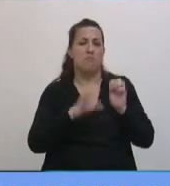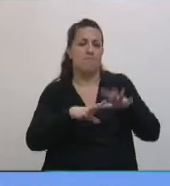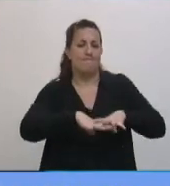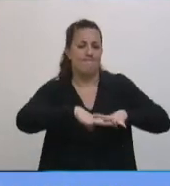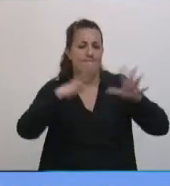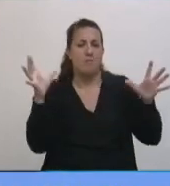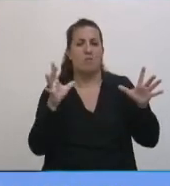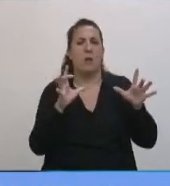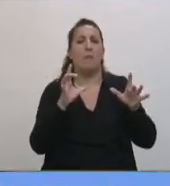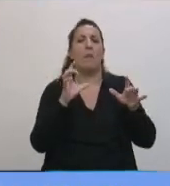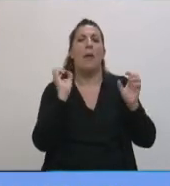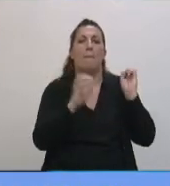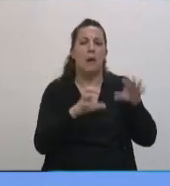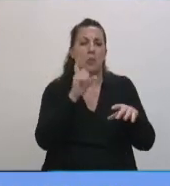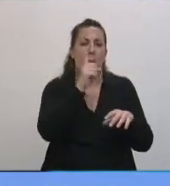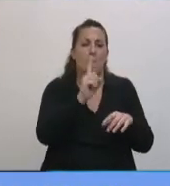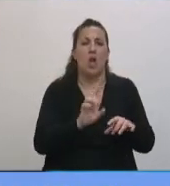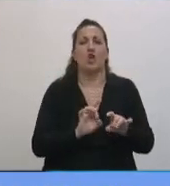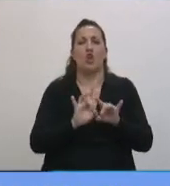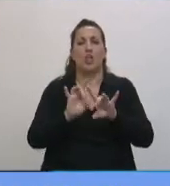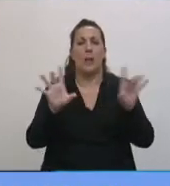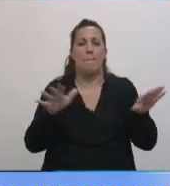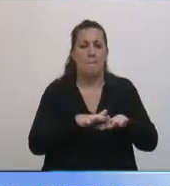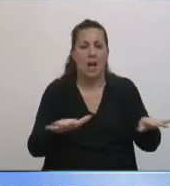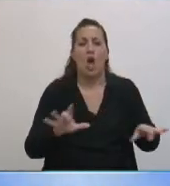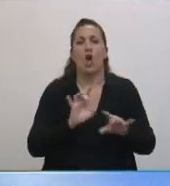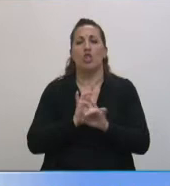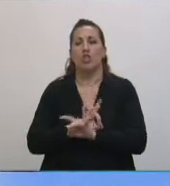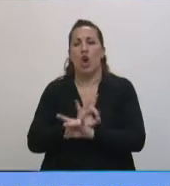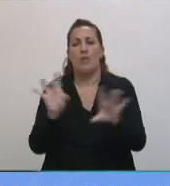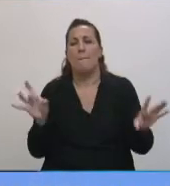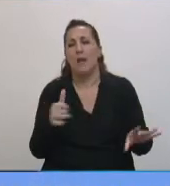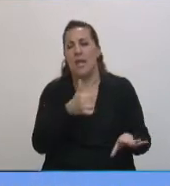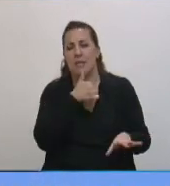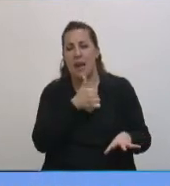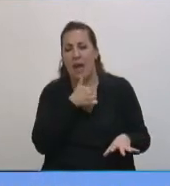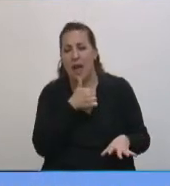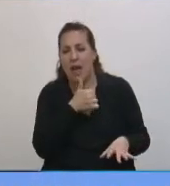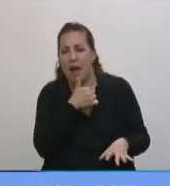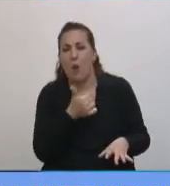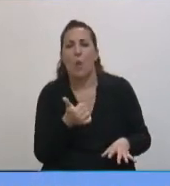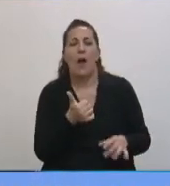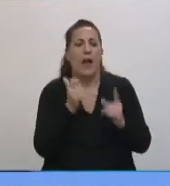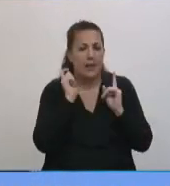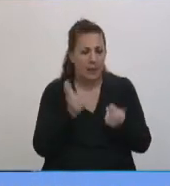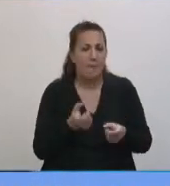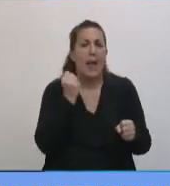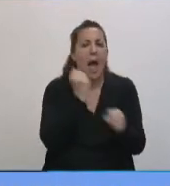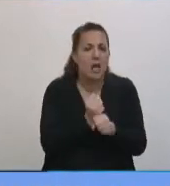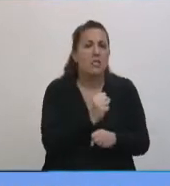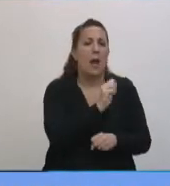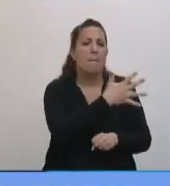contaminado los suelos, hemos contaminado las aguas superficiales y también las subterráneas, y hasta los mismos océanos,